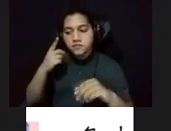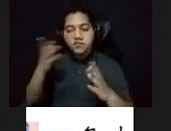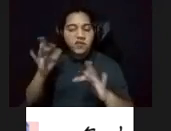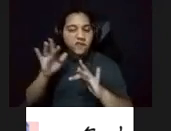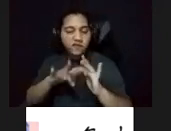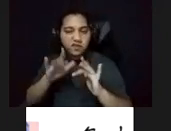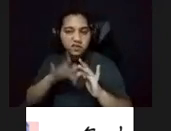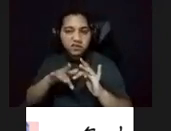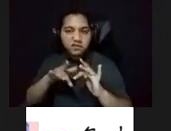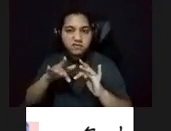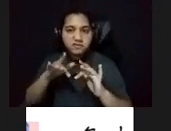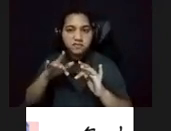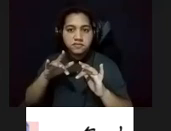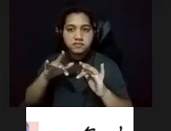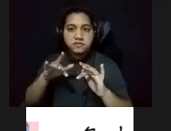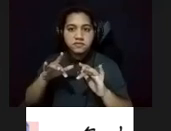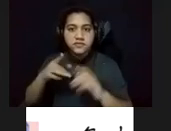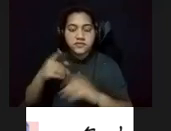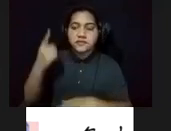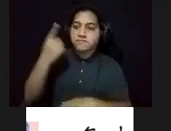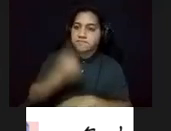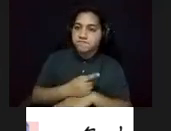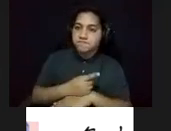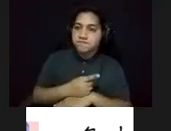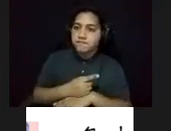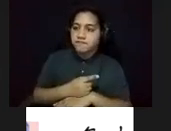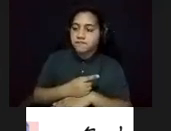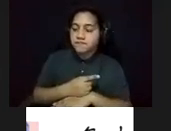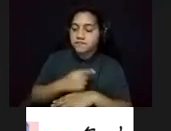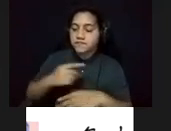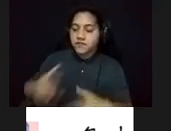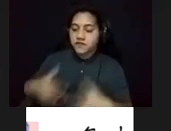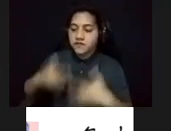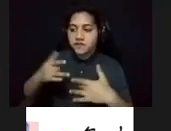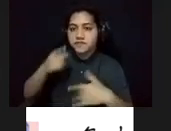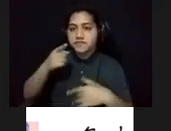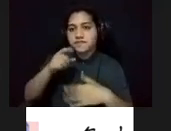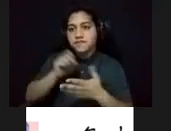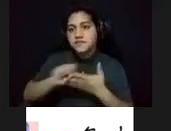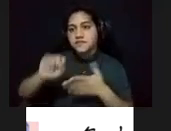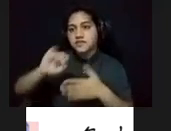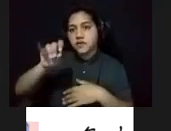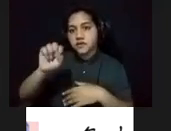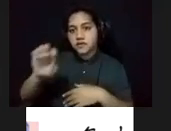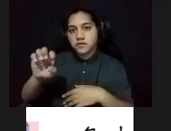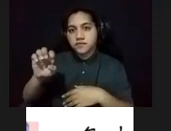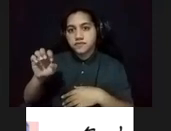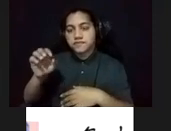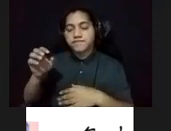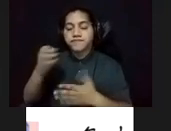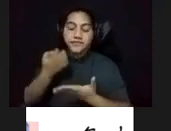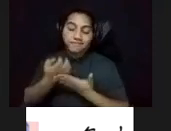algo, hasta que un día, cuando ya vivíamos en la barriada San José, porque la economía